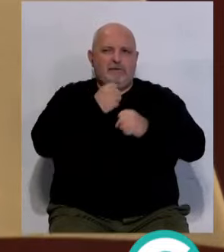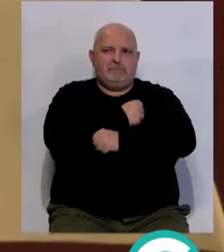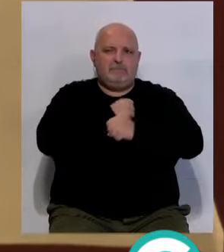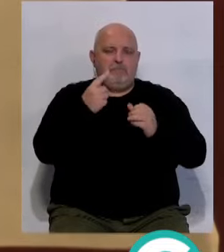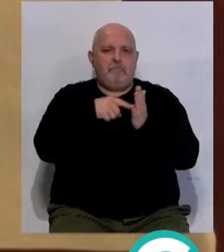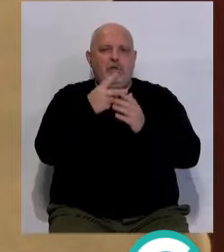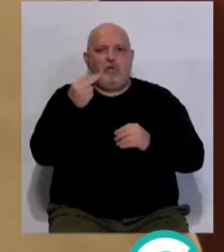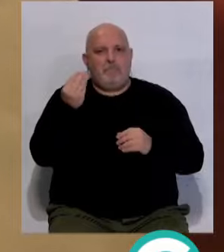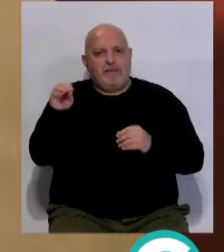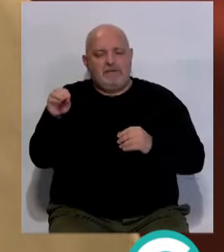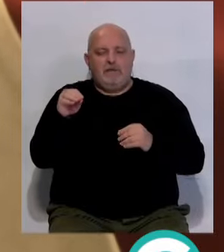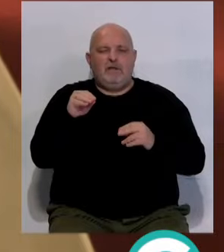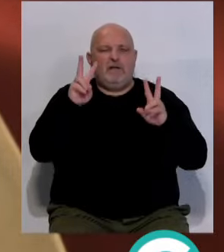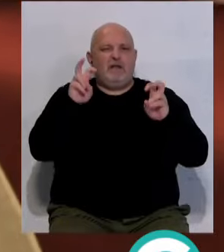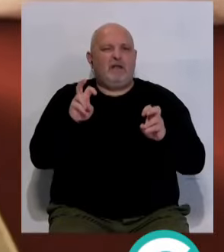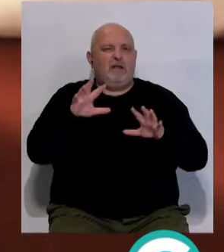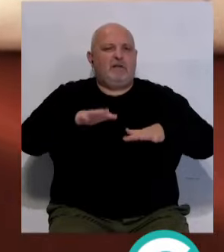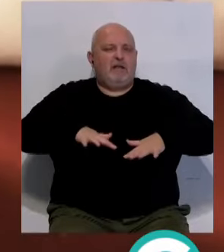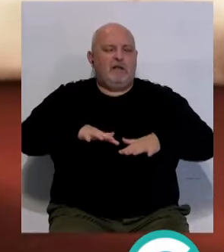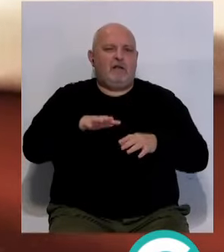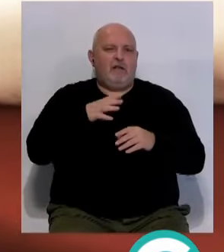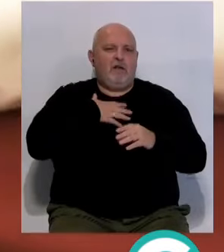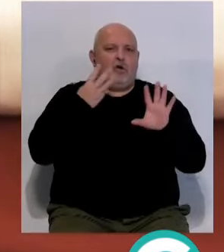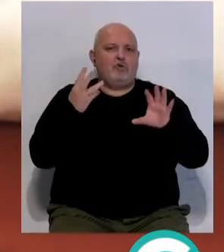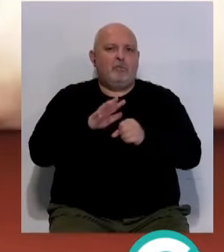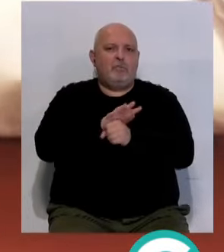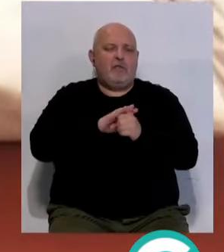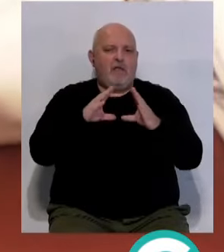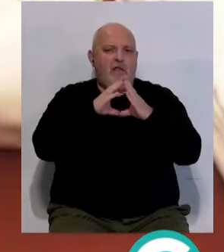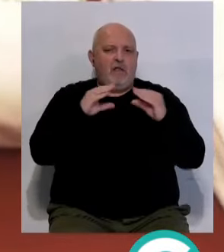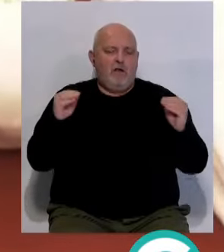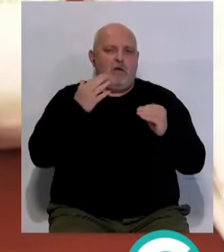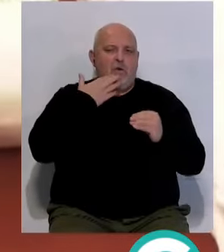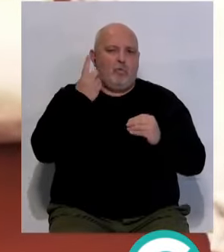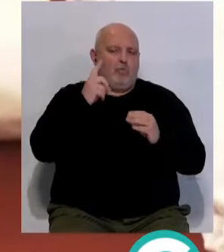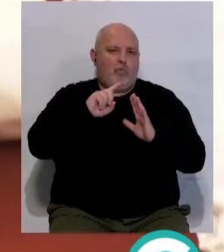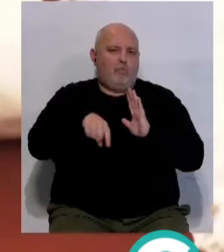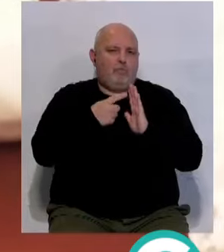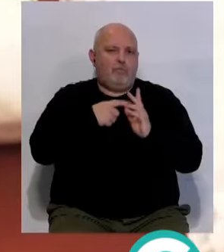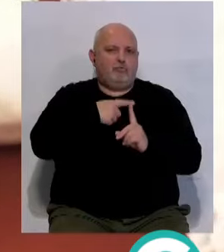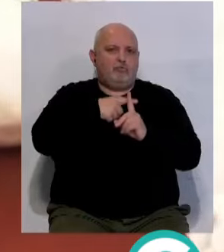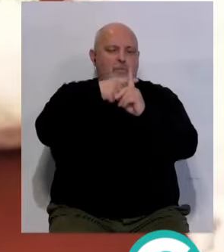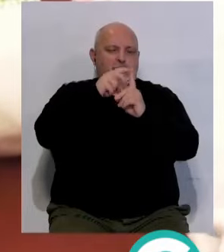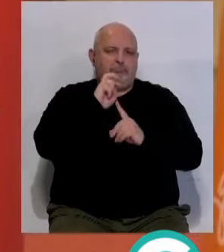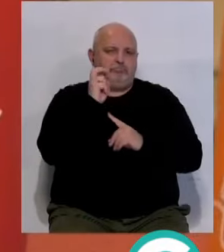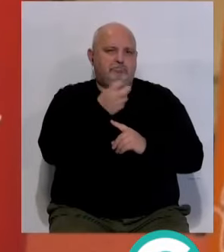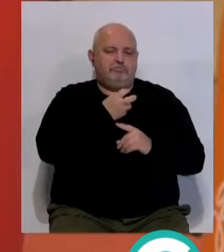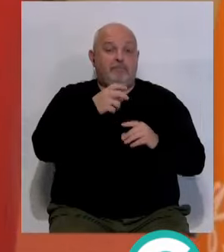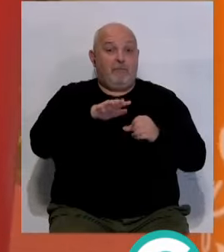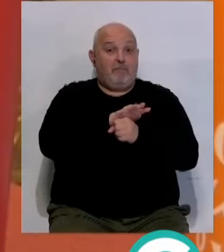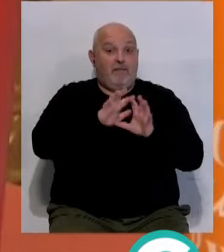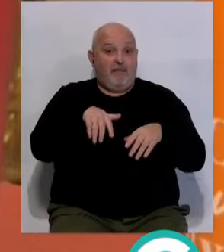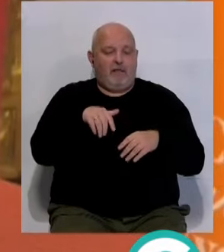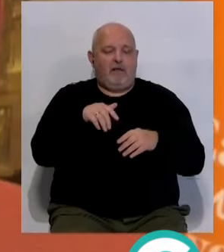.200 más que el año pasado, en el que estarán presentes las ocho provincias andaluzas como un todo, sumando sus potenciales. Nuestra